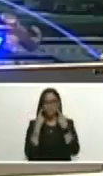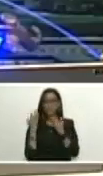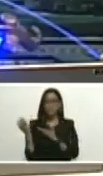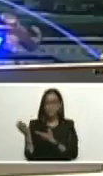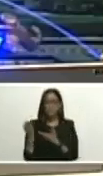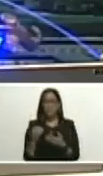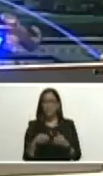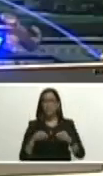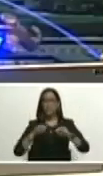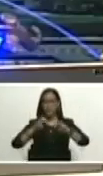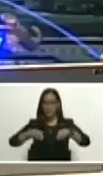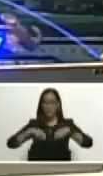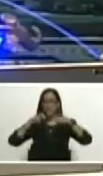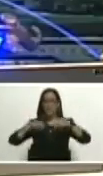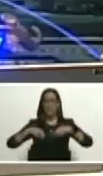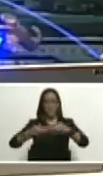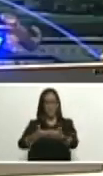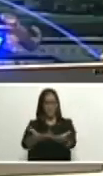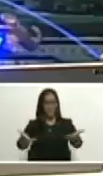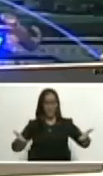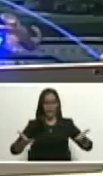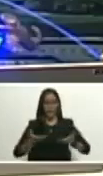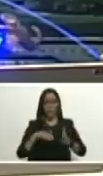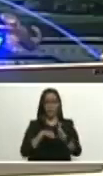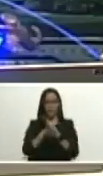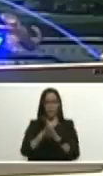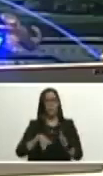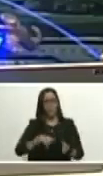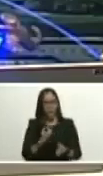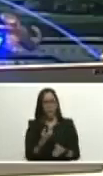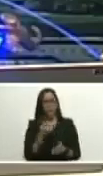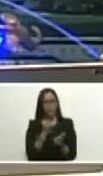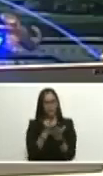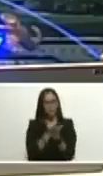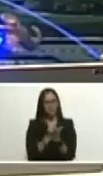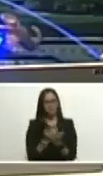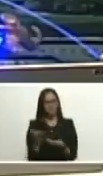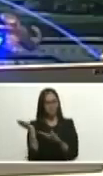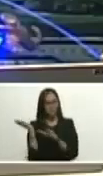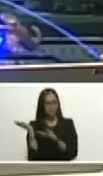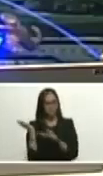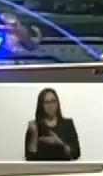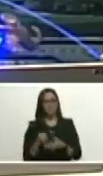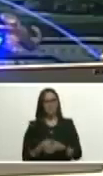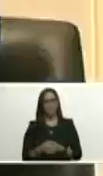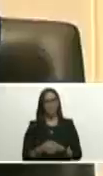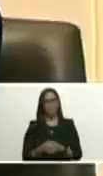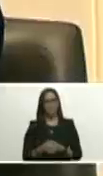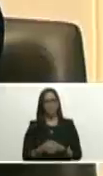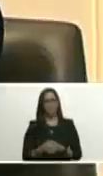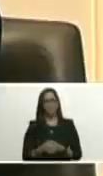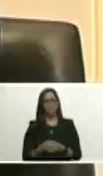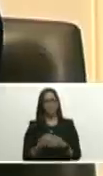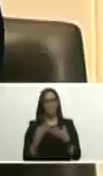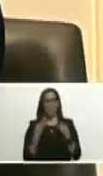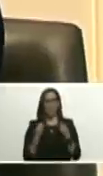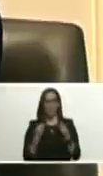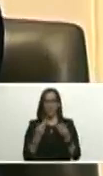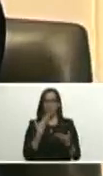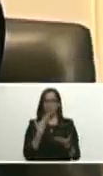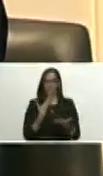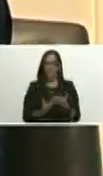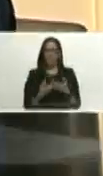estos campos sembradíos y del avance que podemos nosotros ir confirmando Castro Soteldo bueno muchas gracias compañero presidente